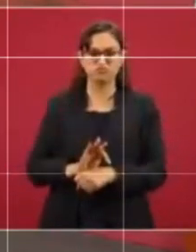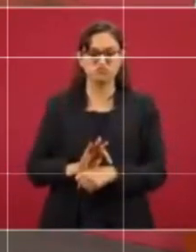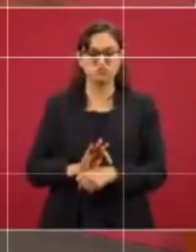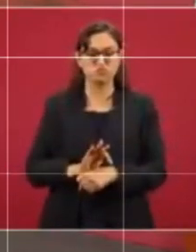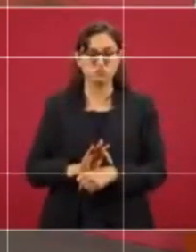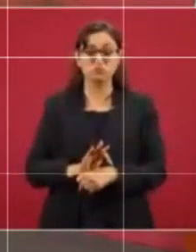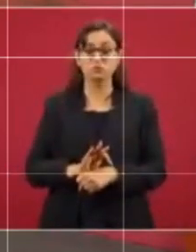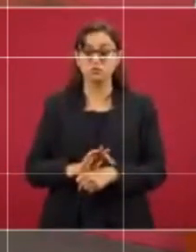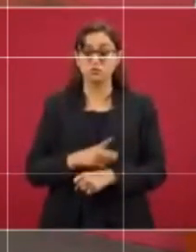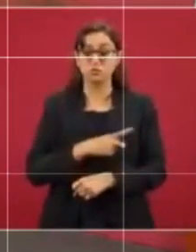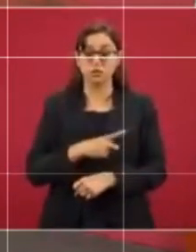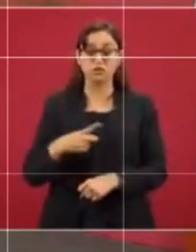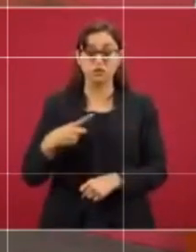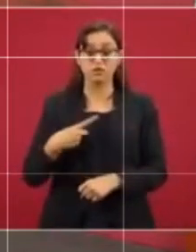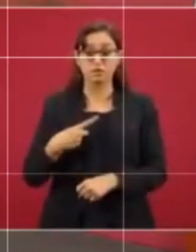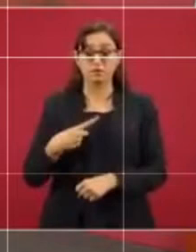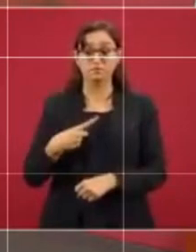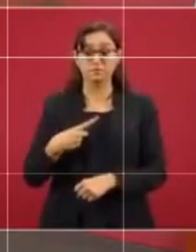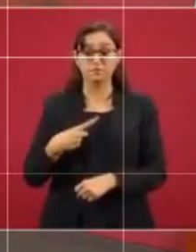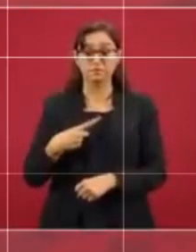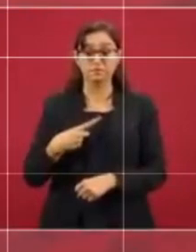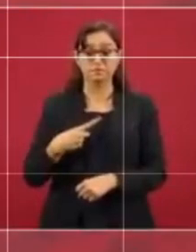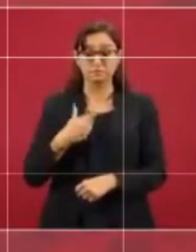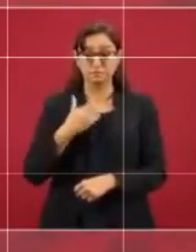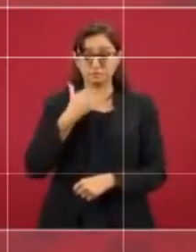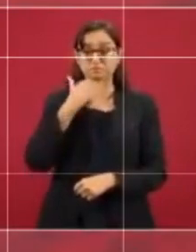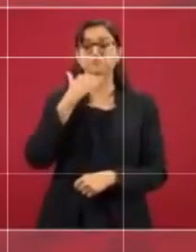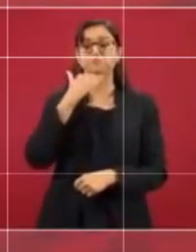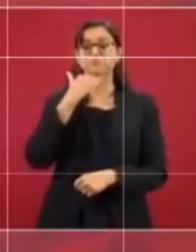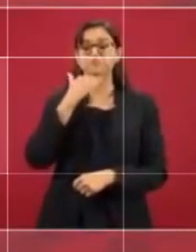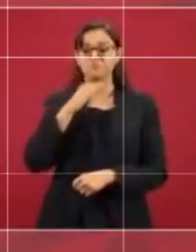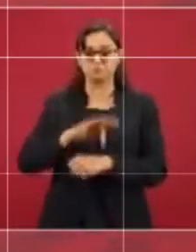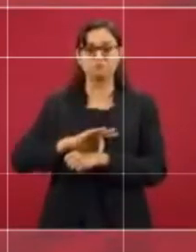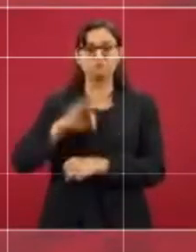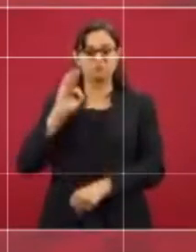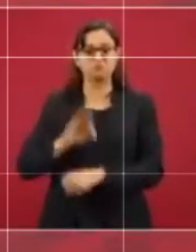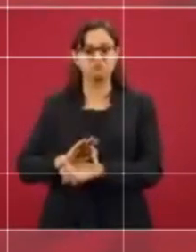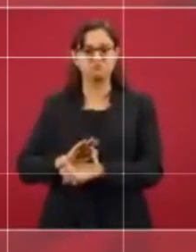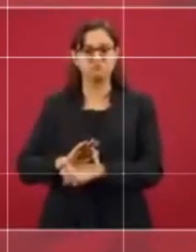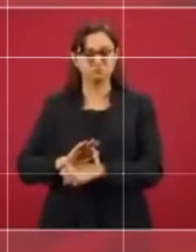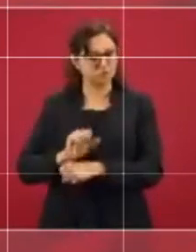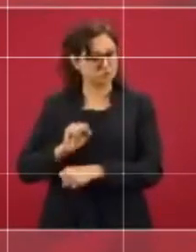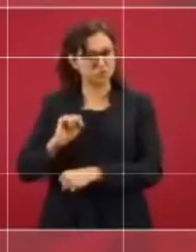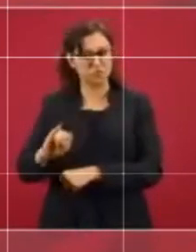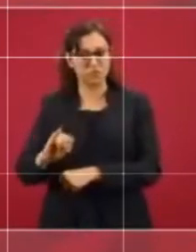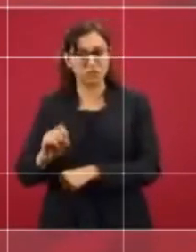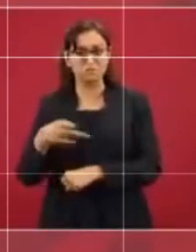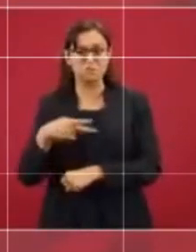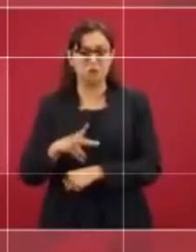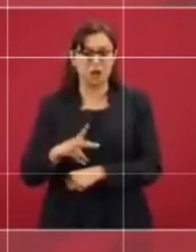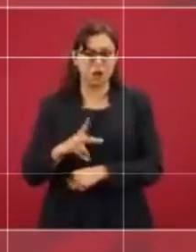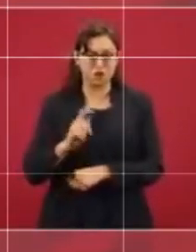Sí, defender la dignidad, pero de ningún modo permitir impunidad.